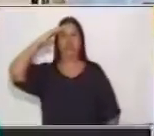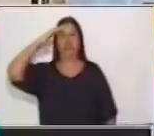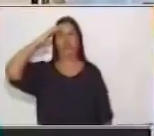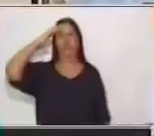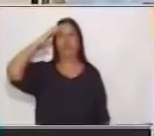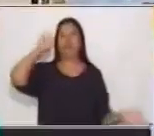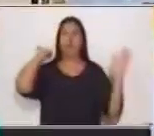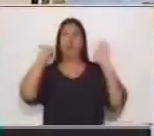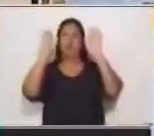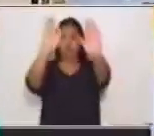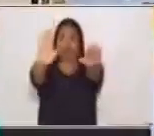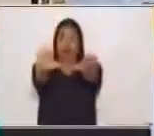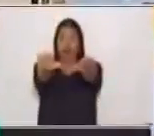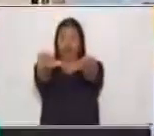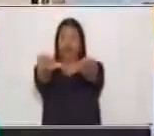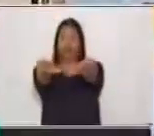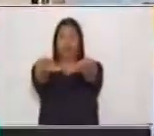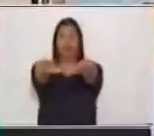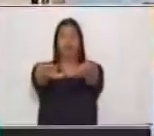Prato extendido.